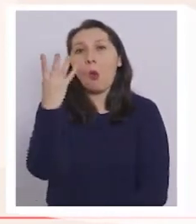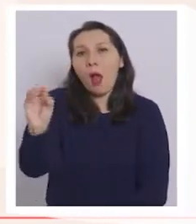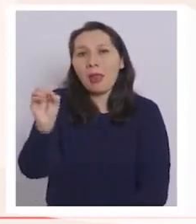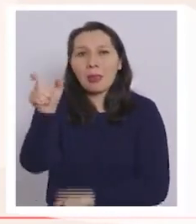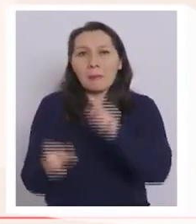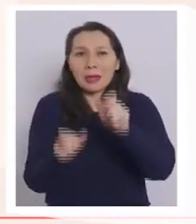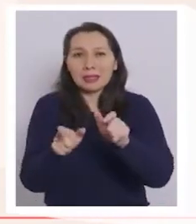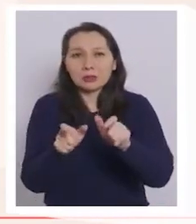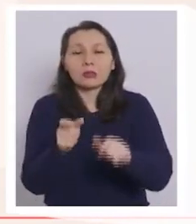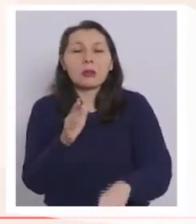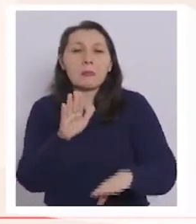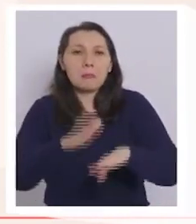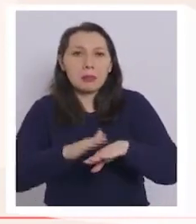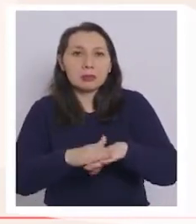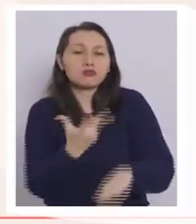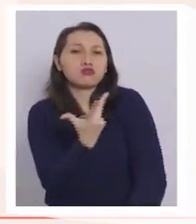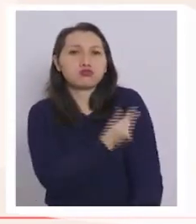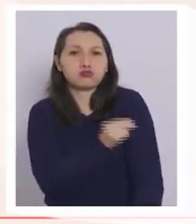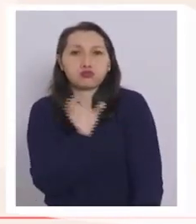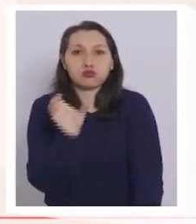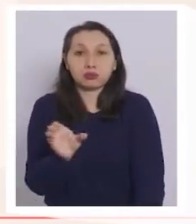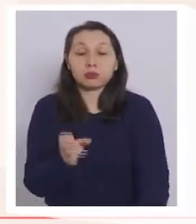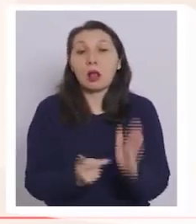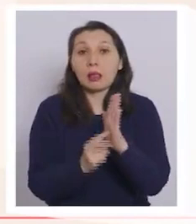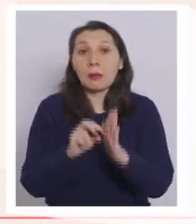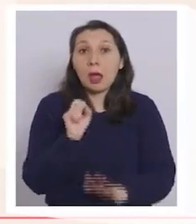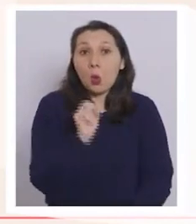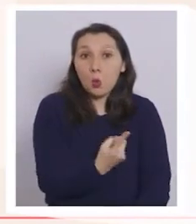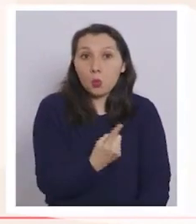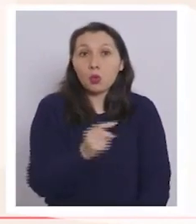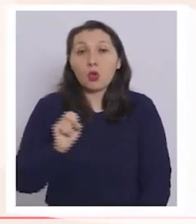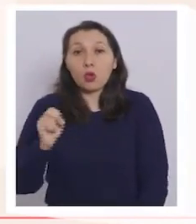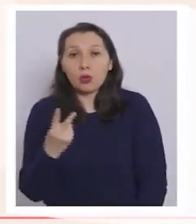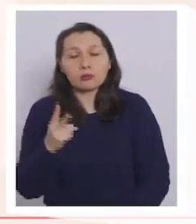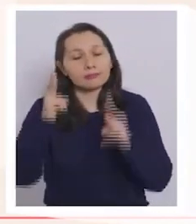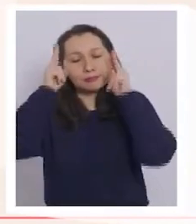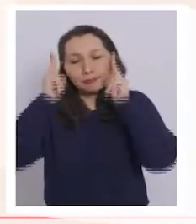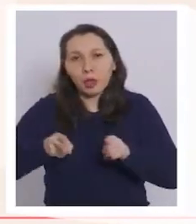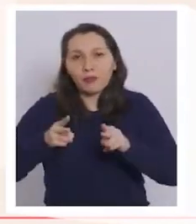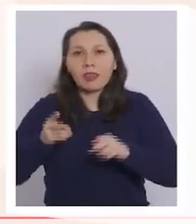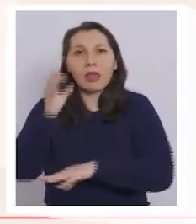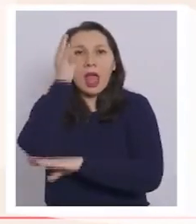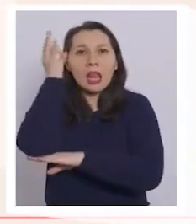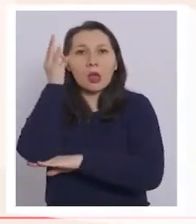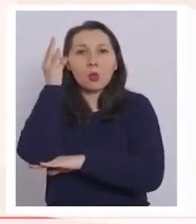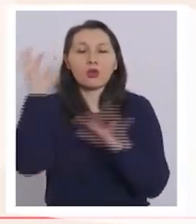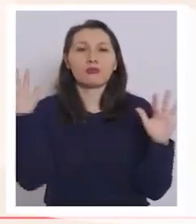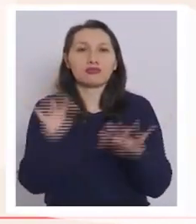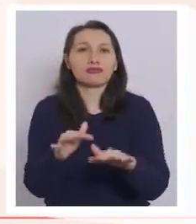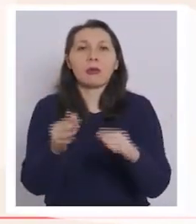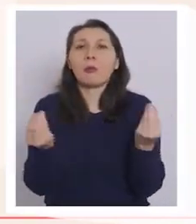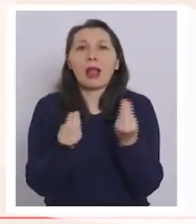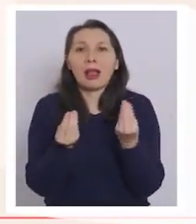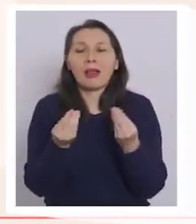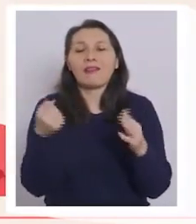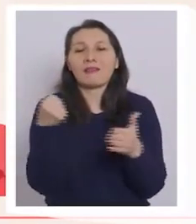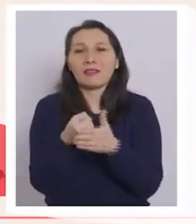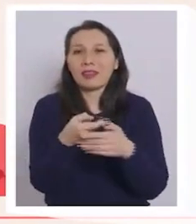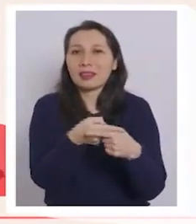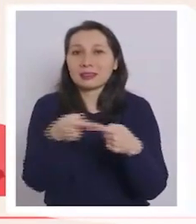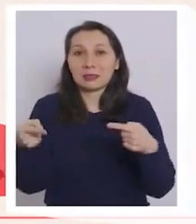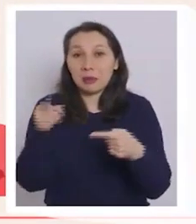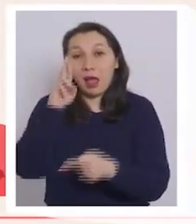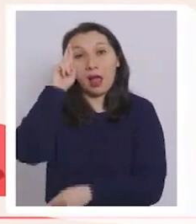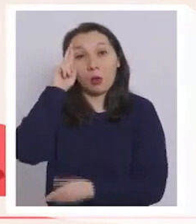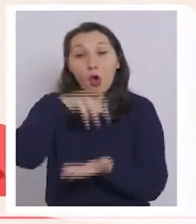con pase de movilidad. Y en fase 1 y 2 estarán prohibidas estas reuniones por tratarse de un fin de semana. Recordemos que